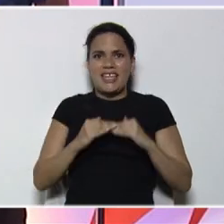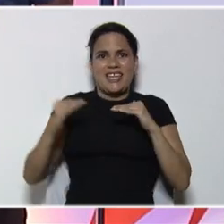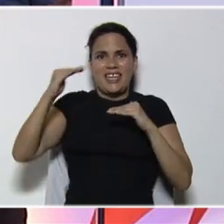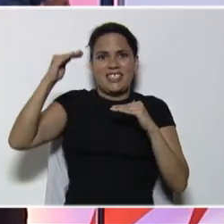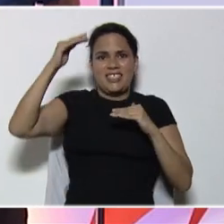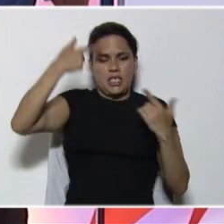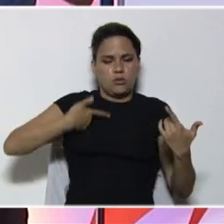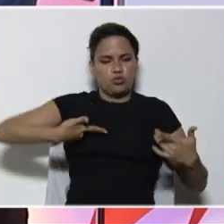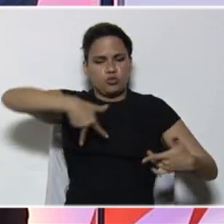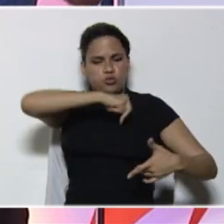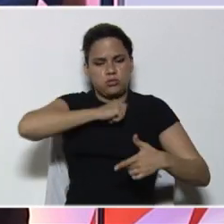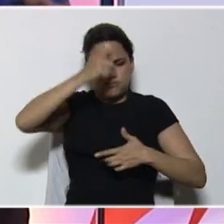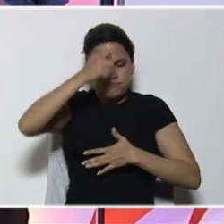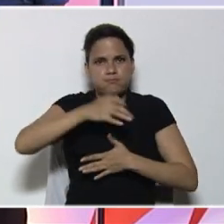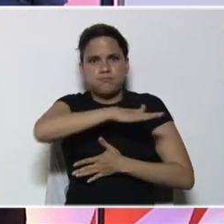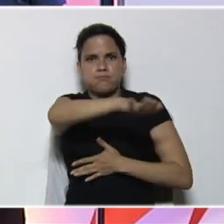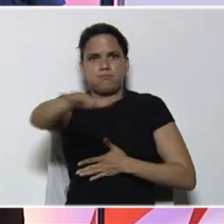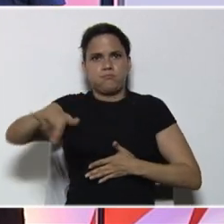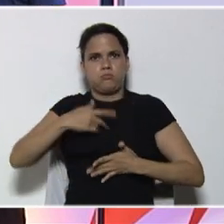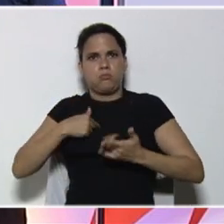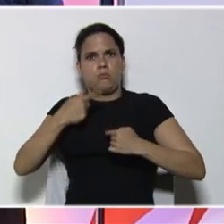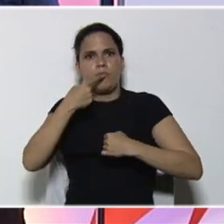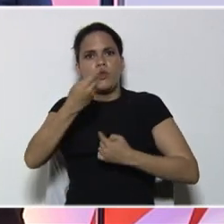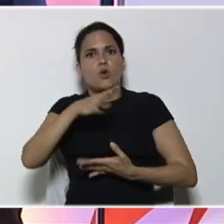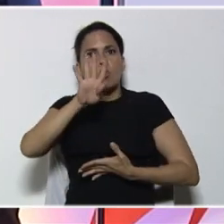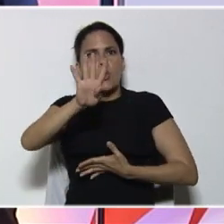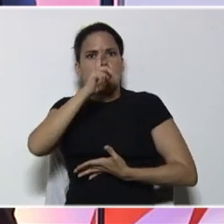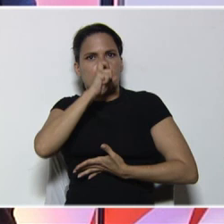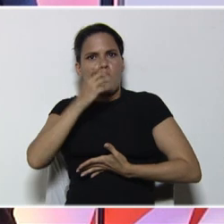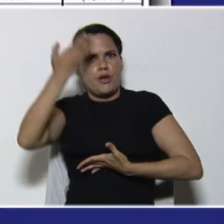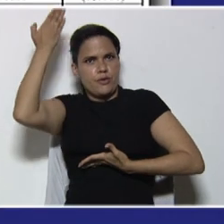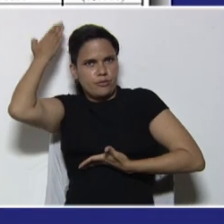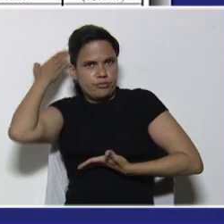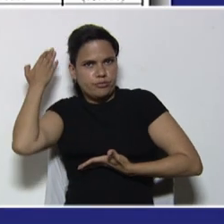al año anterior, o los últimos cuatro años,